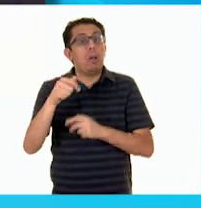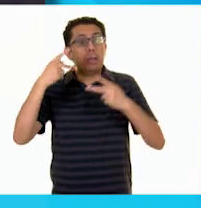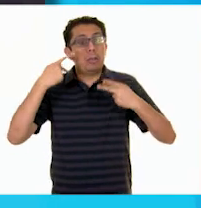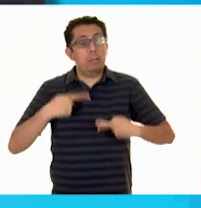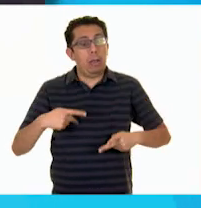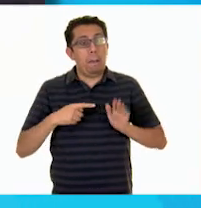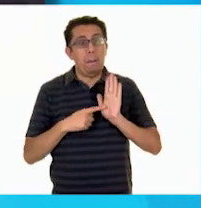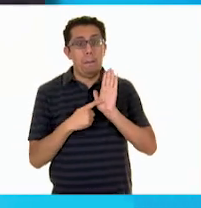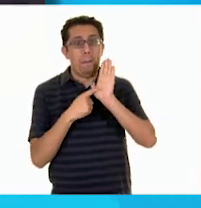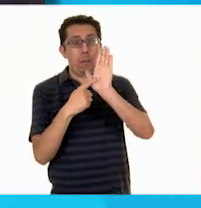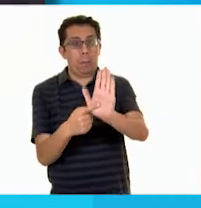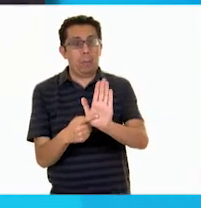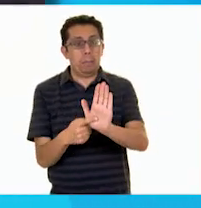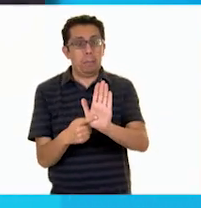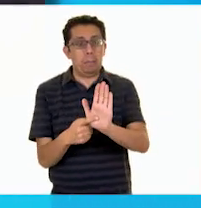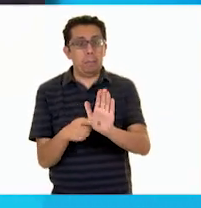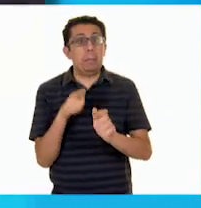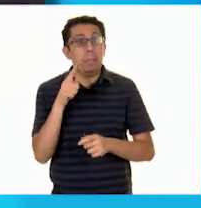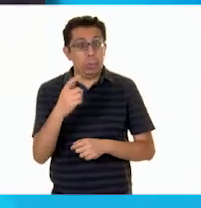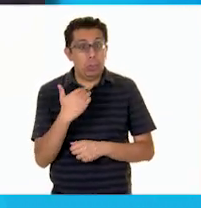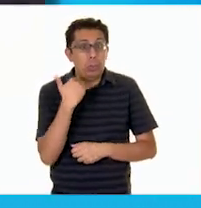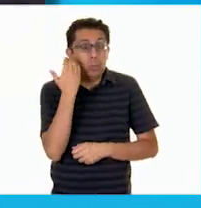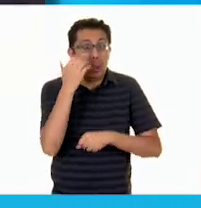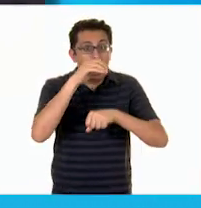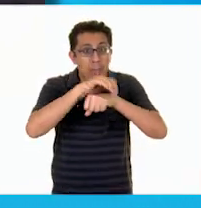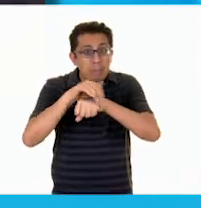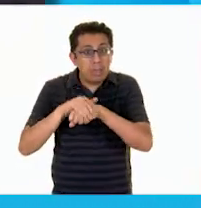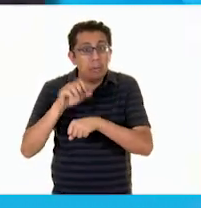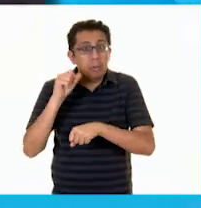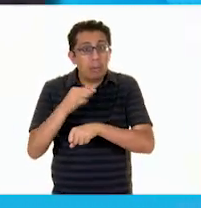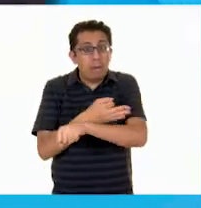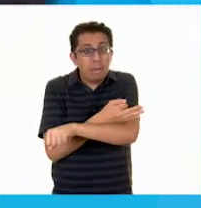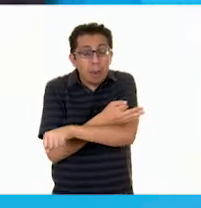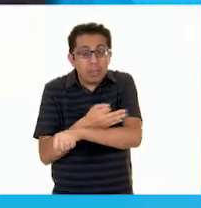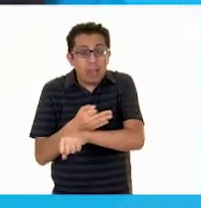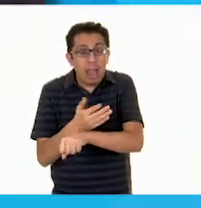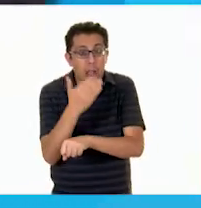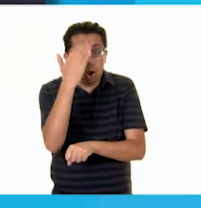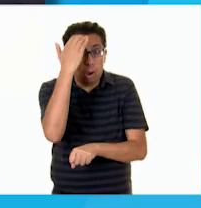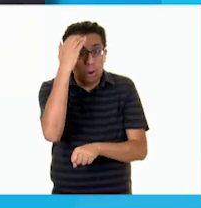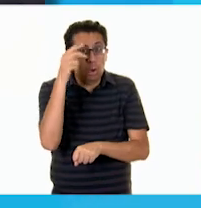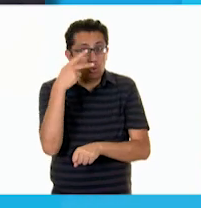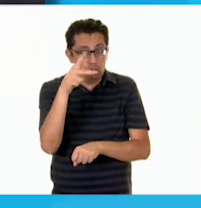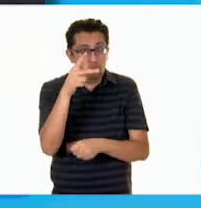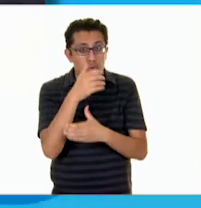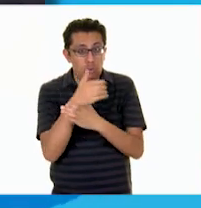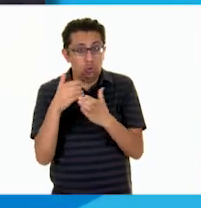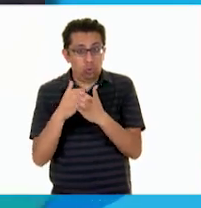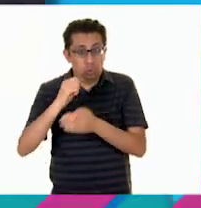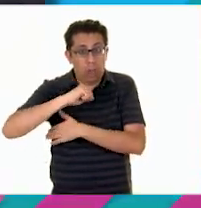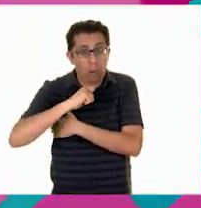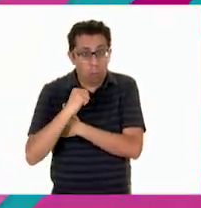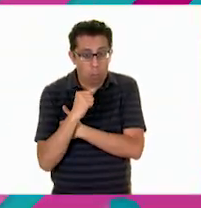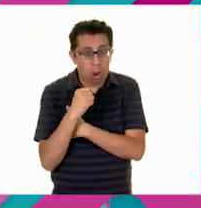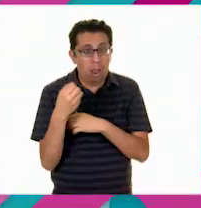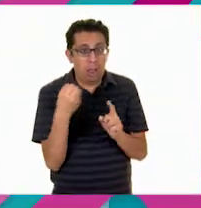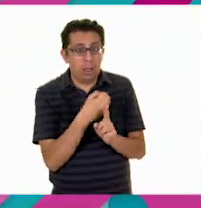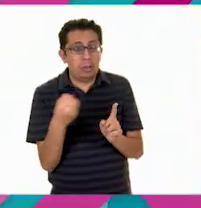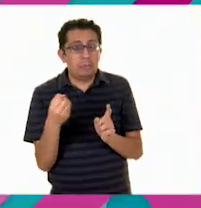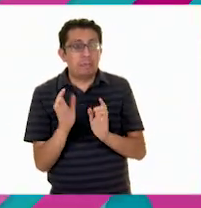gente. ¿Te gustaría que tus amigos y familia conozcan tu colección o tus objetos preferidos?